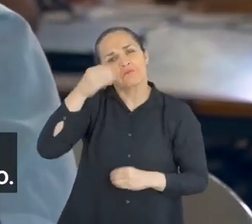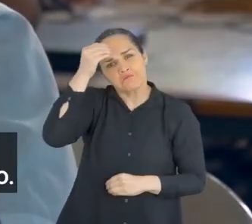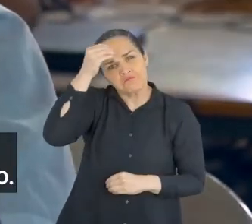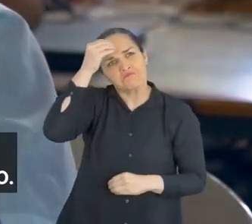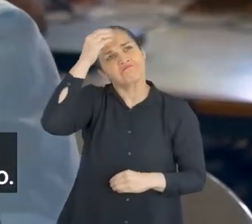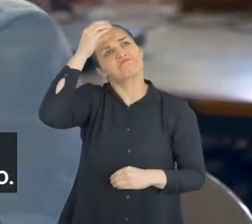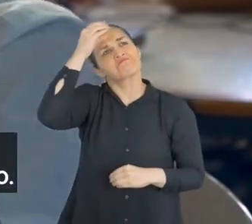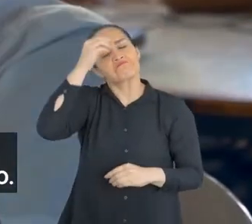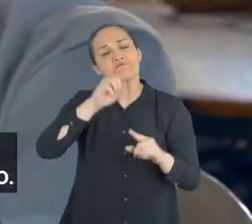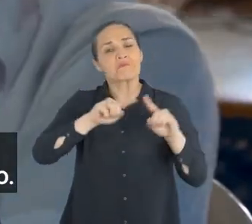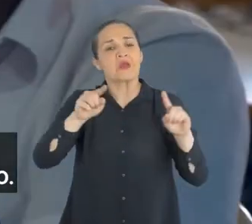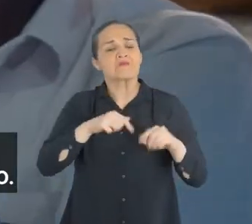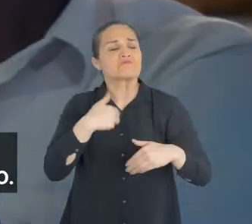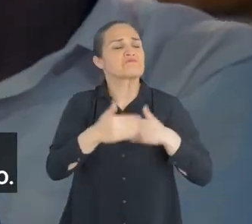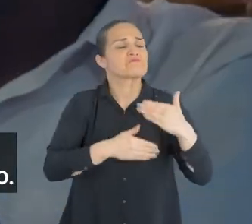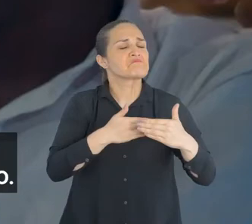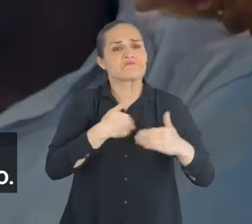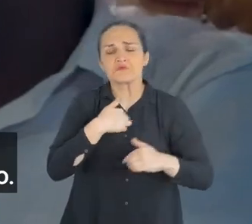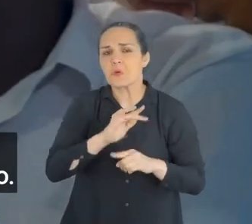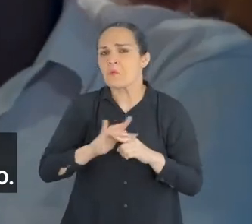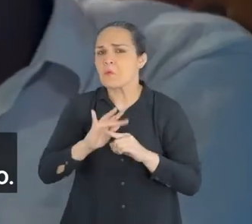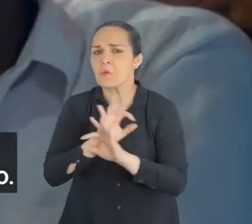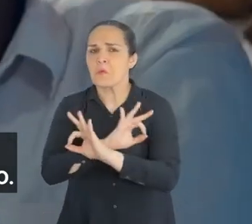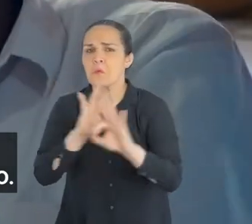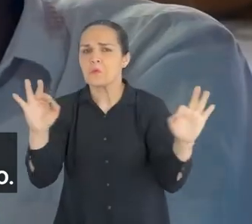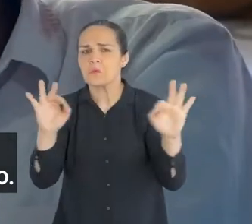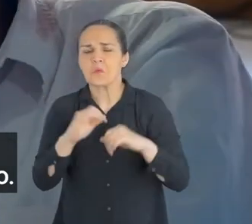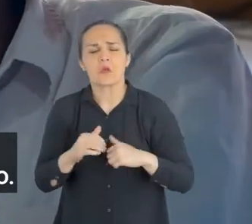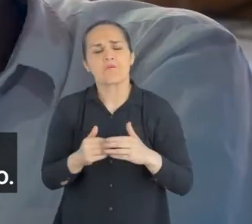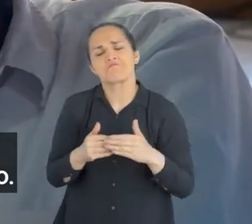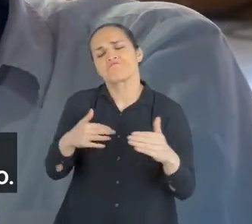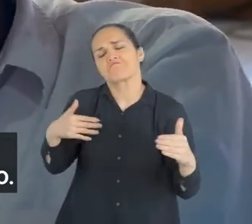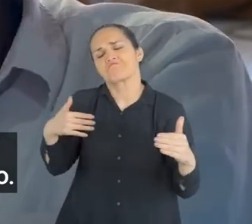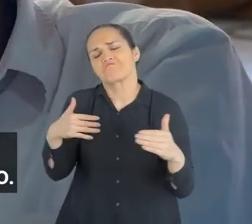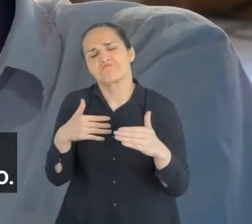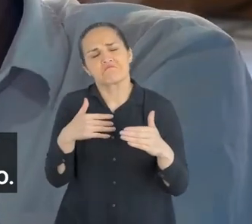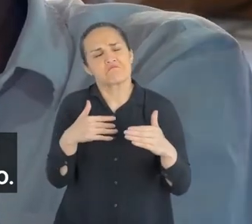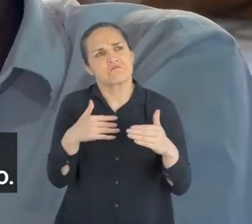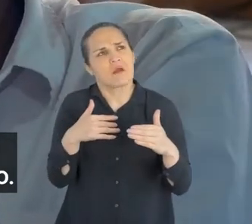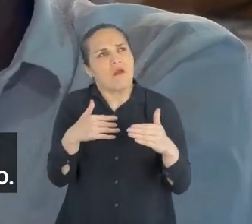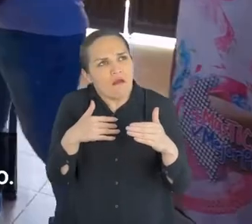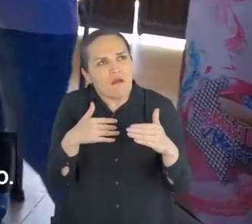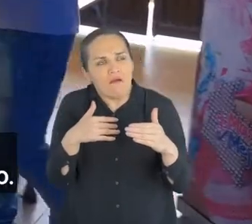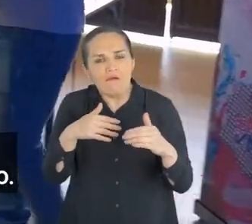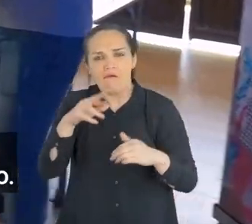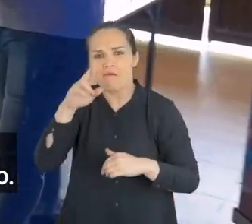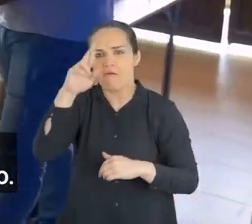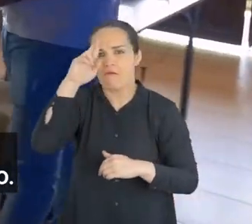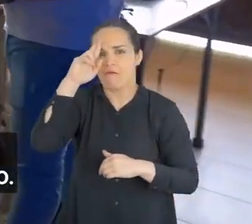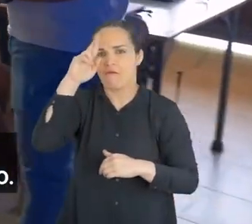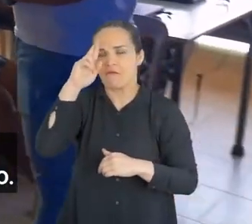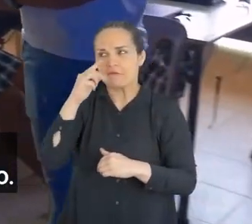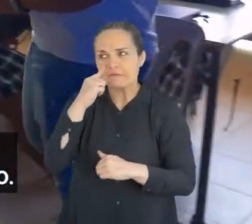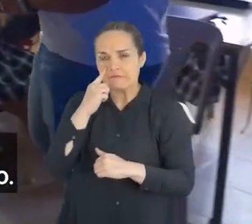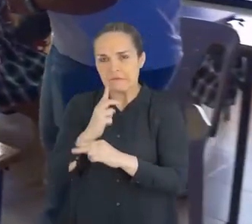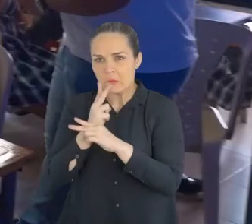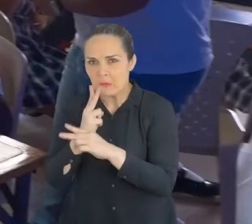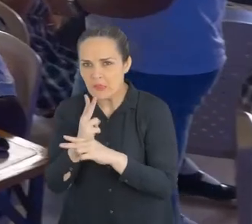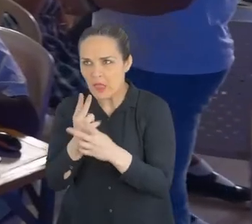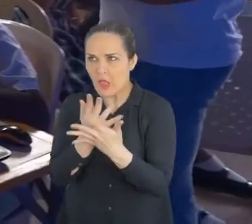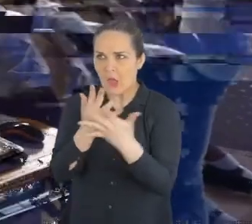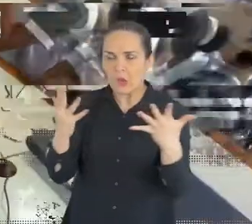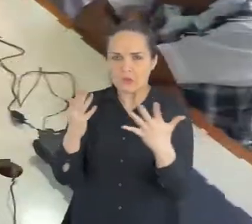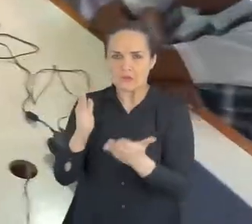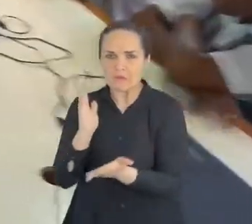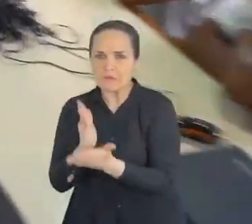de cuidados y cuando me dieron la charla pues ya poníamos un poquito más de ojo. En